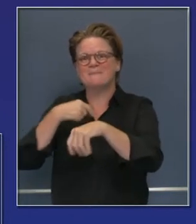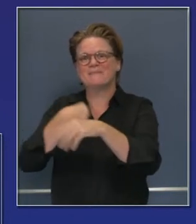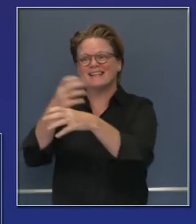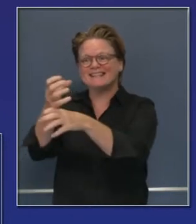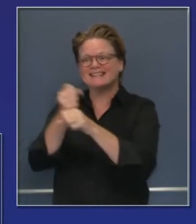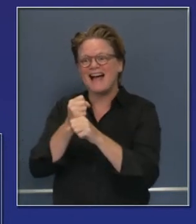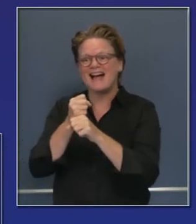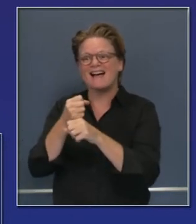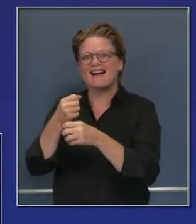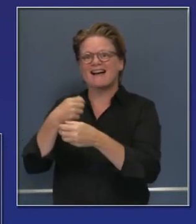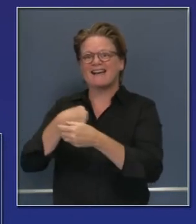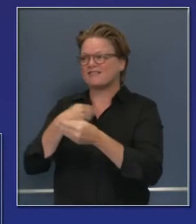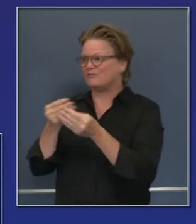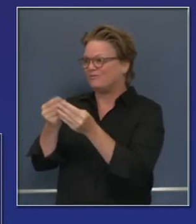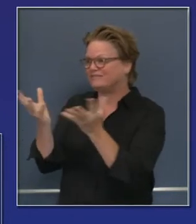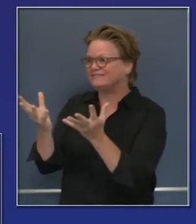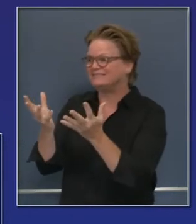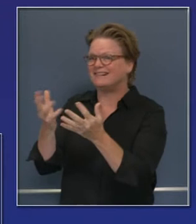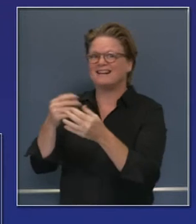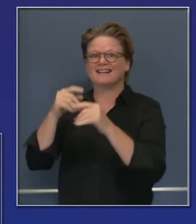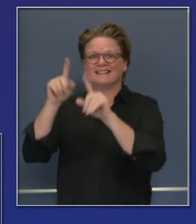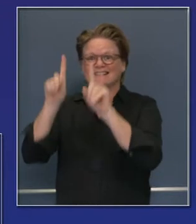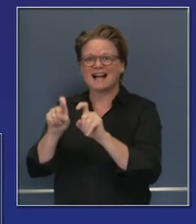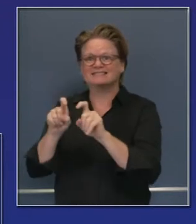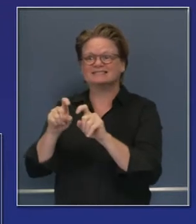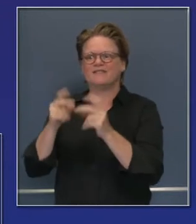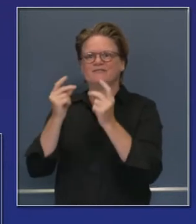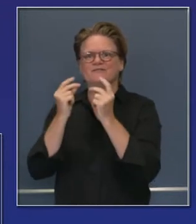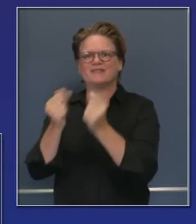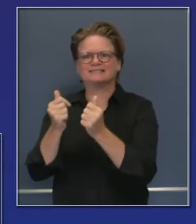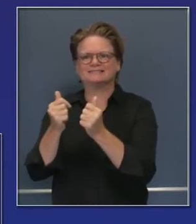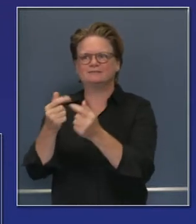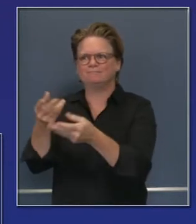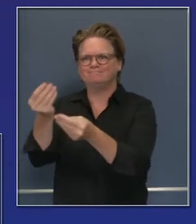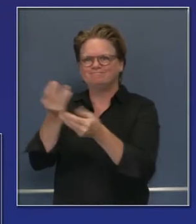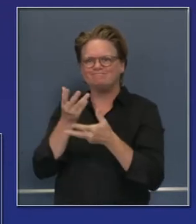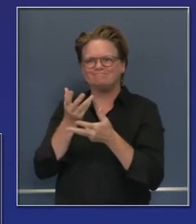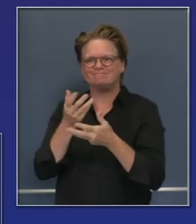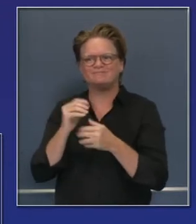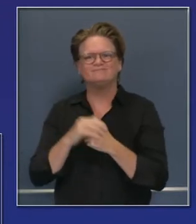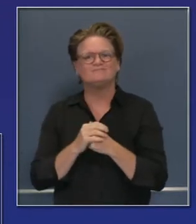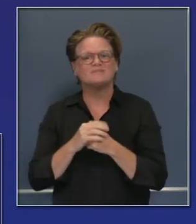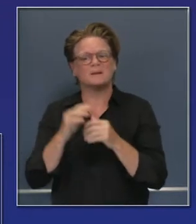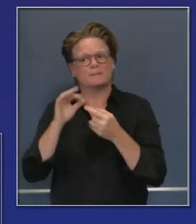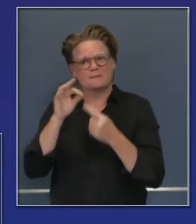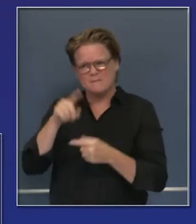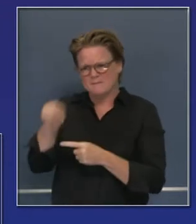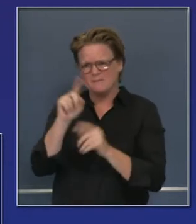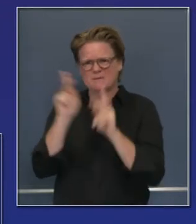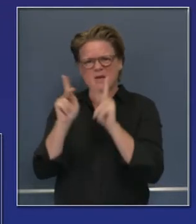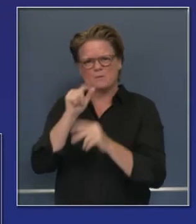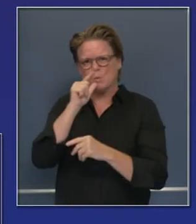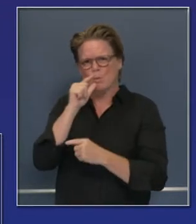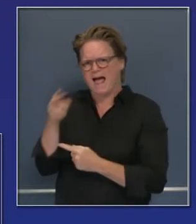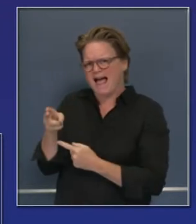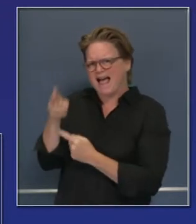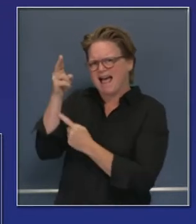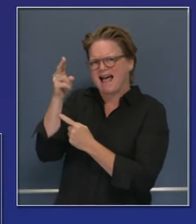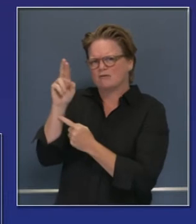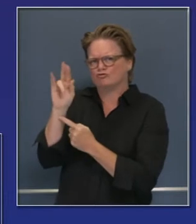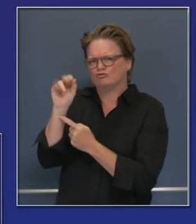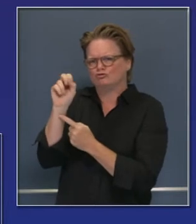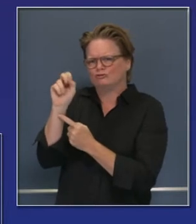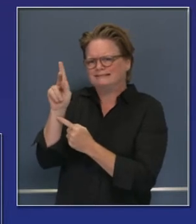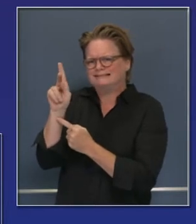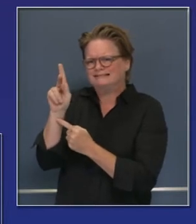habilidad de brindar más confiabilidad para las personas que están bajo riesgo, como por ejemplo ciertos trabajadores de